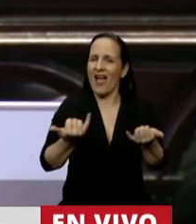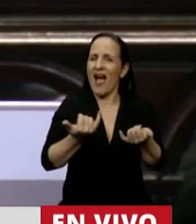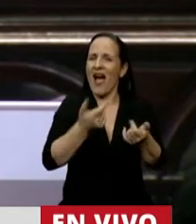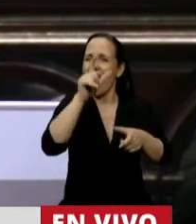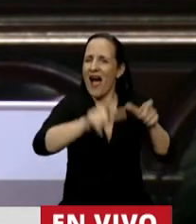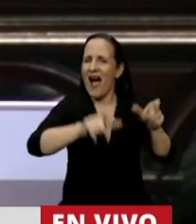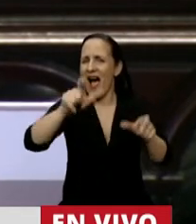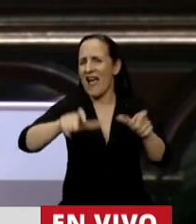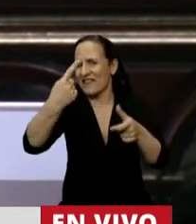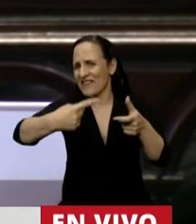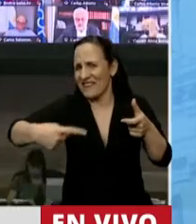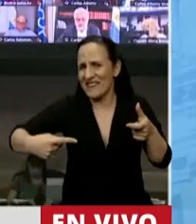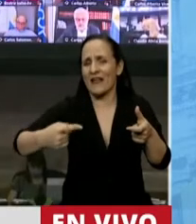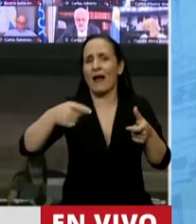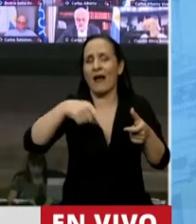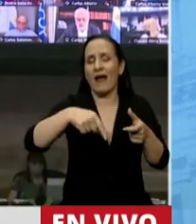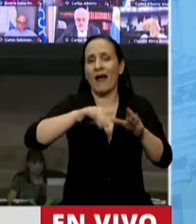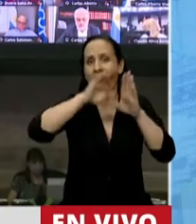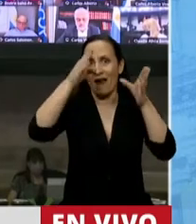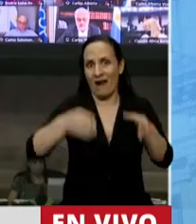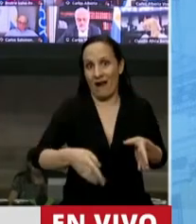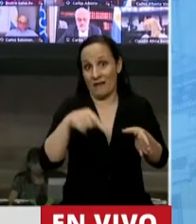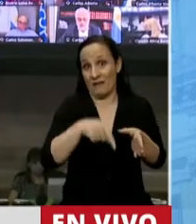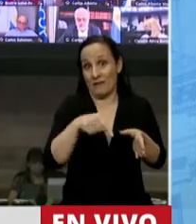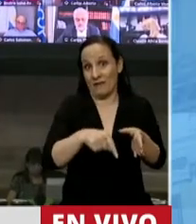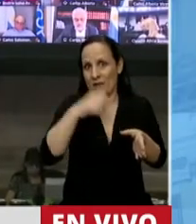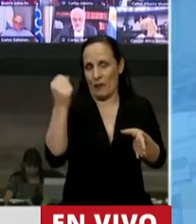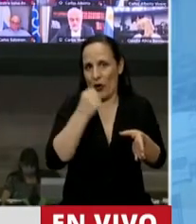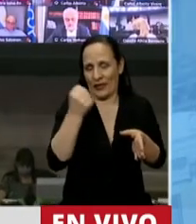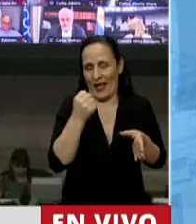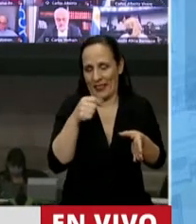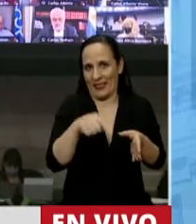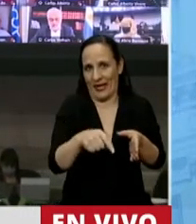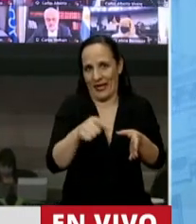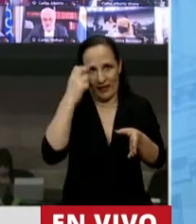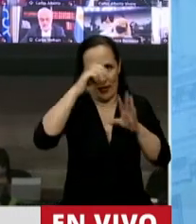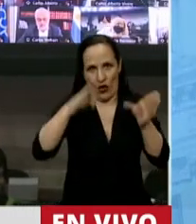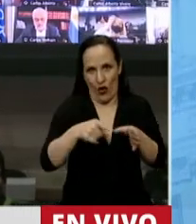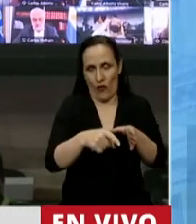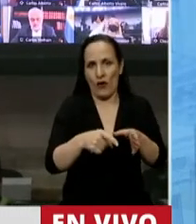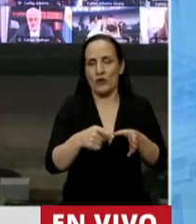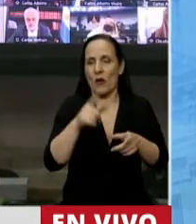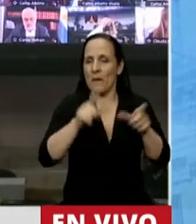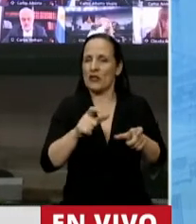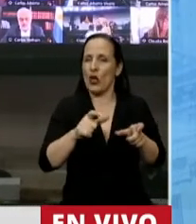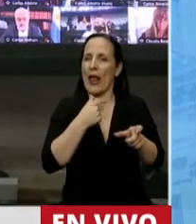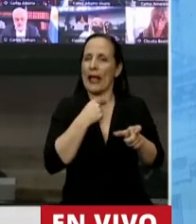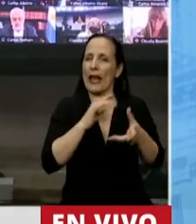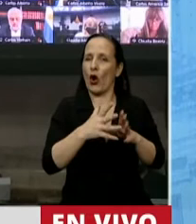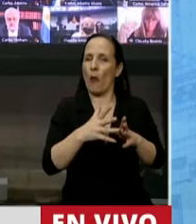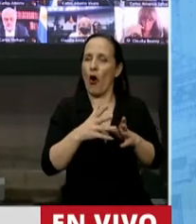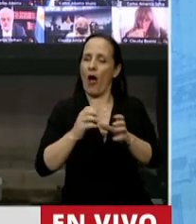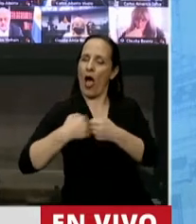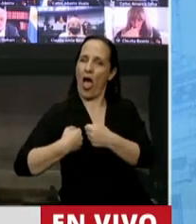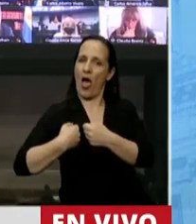de este instituto que es tan sagrado para el funcionamiento de la República que quieren esconder mucho de lo que estamos haciendo.